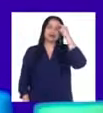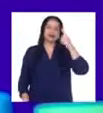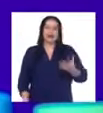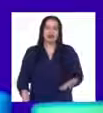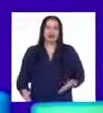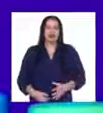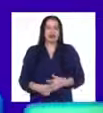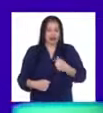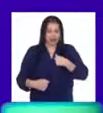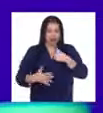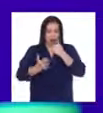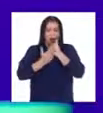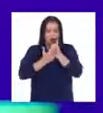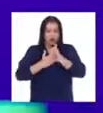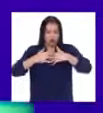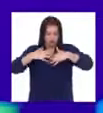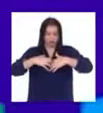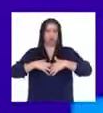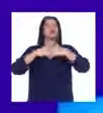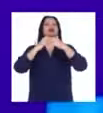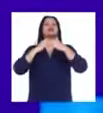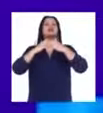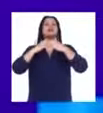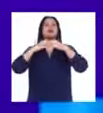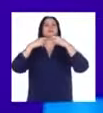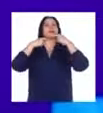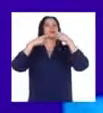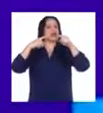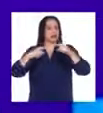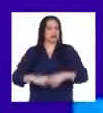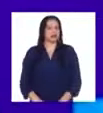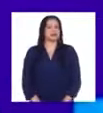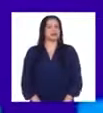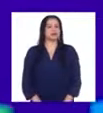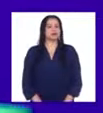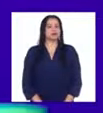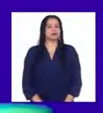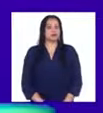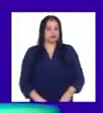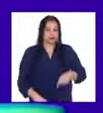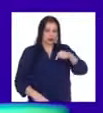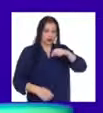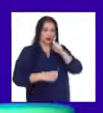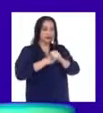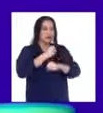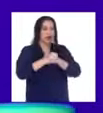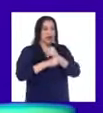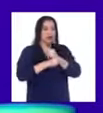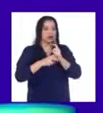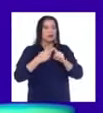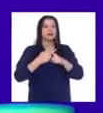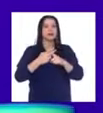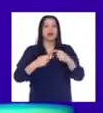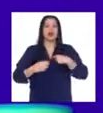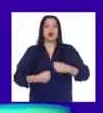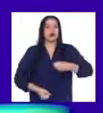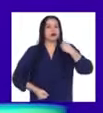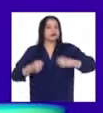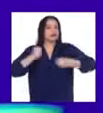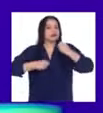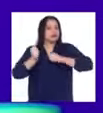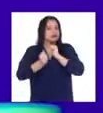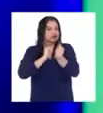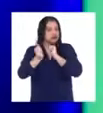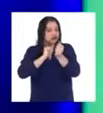ayudo a fortalecer mensajes. A inicios de este año corrí la Maratón de